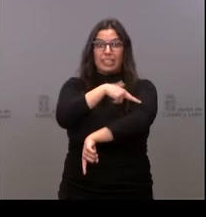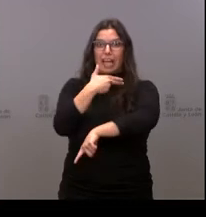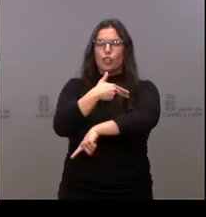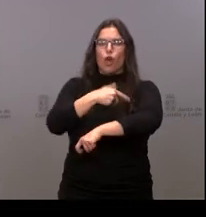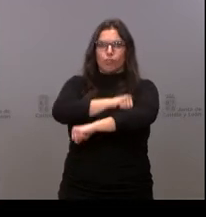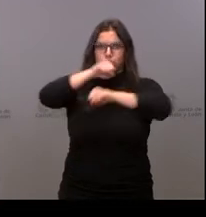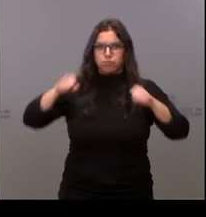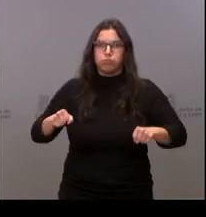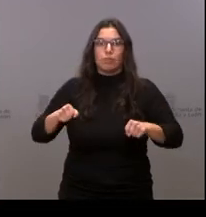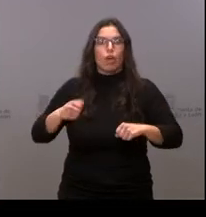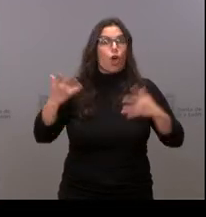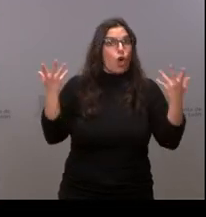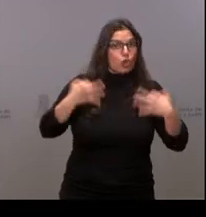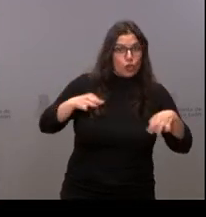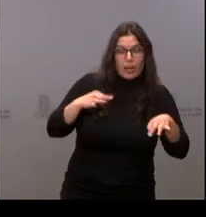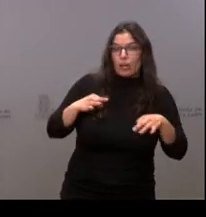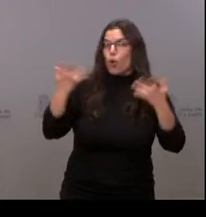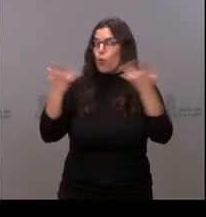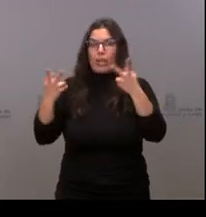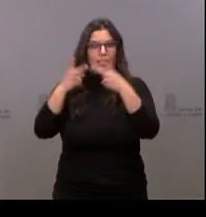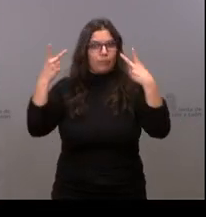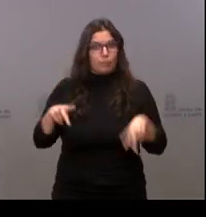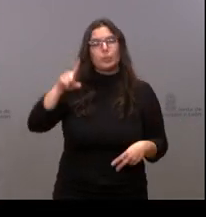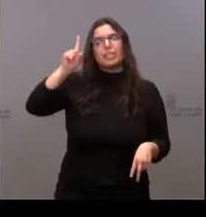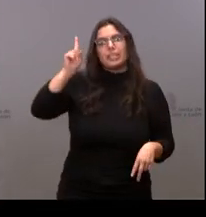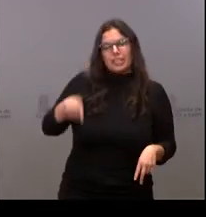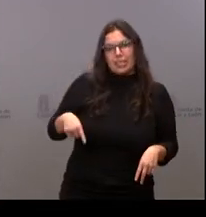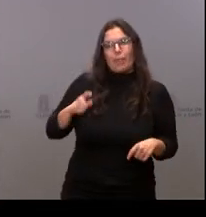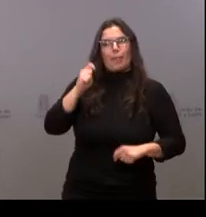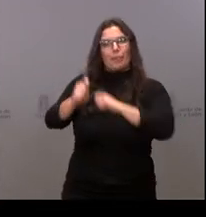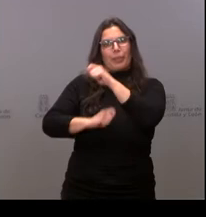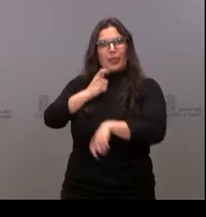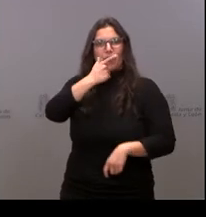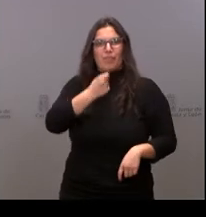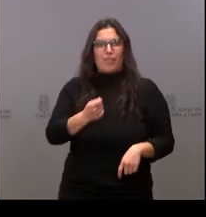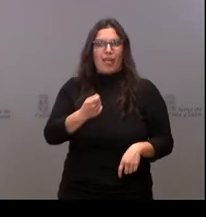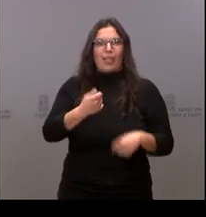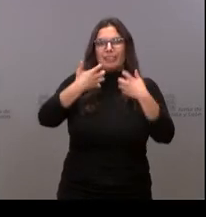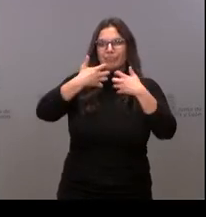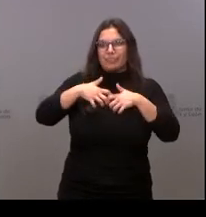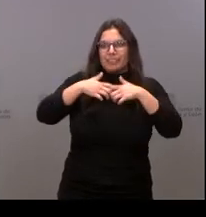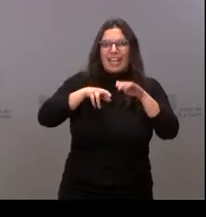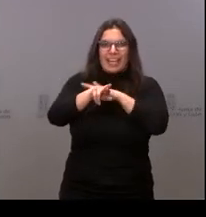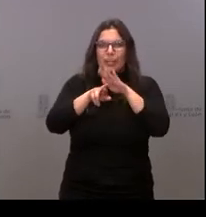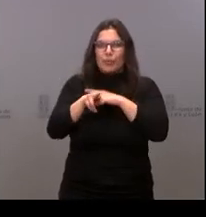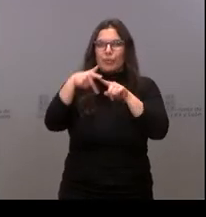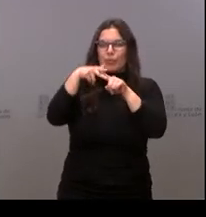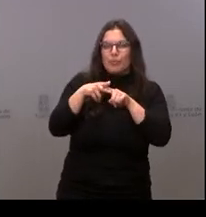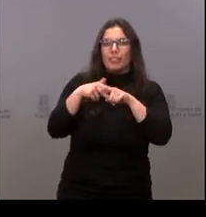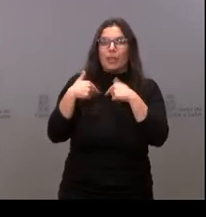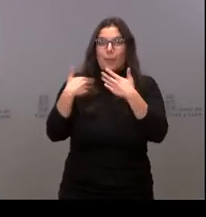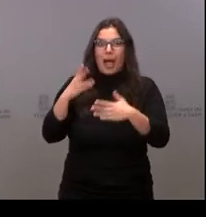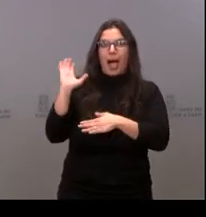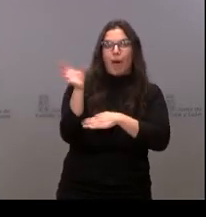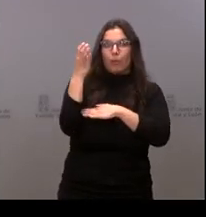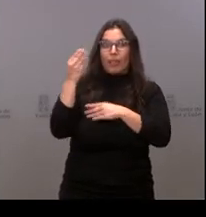ordinario, urgente y también permitir con mejores equipos y más ambulancias la